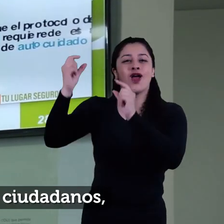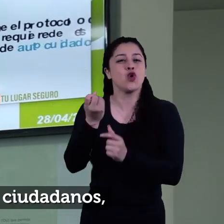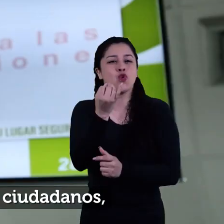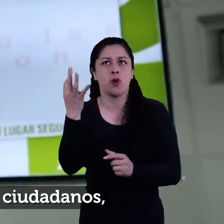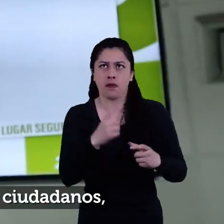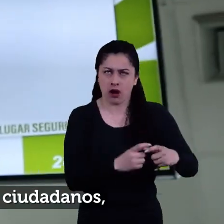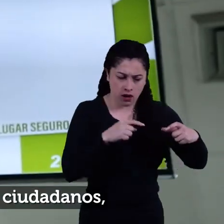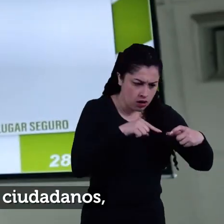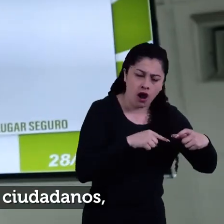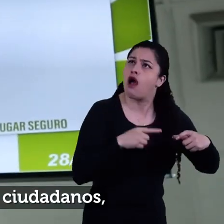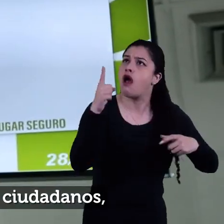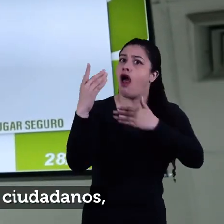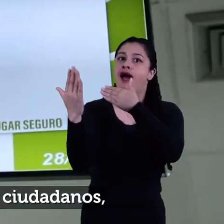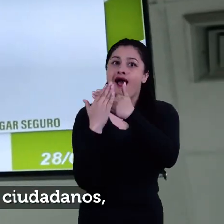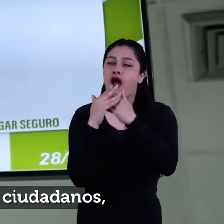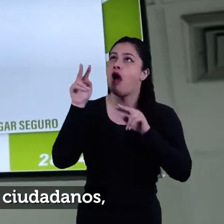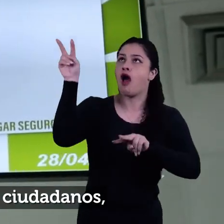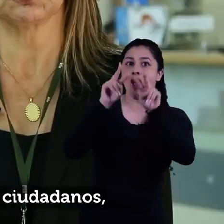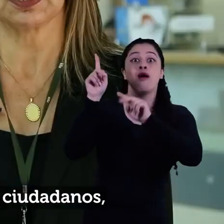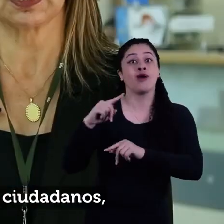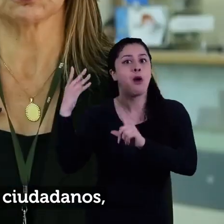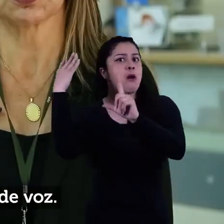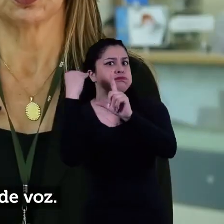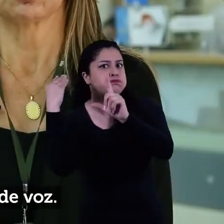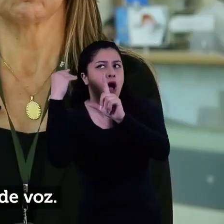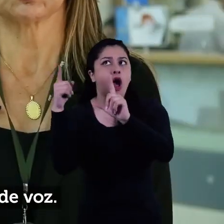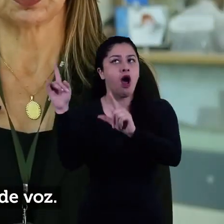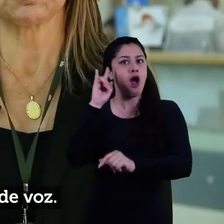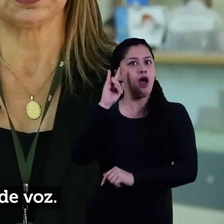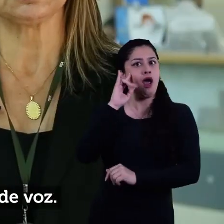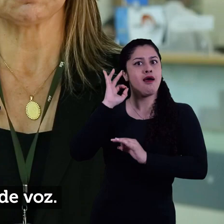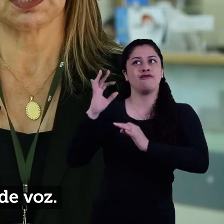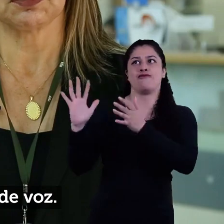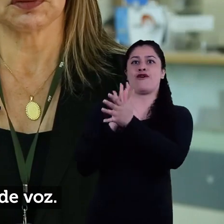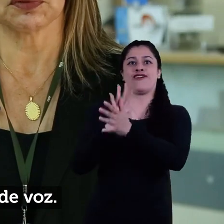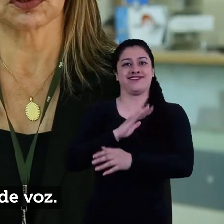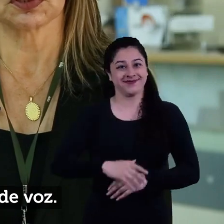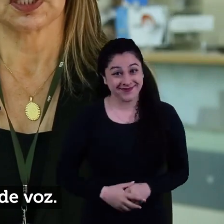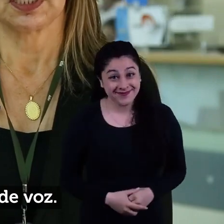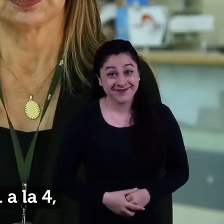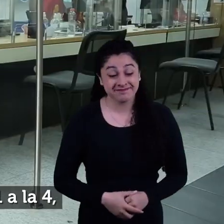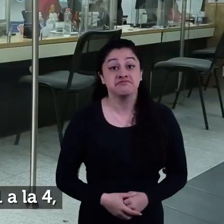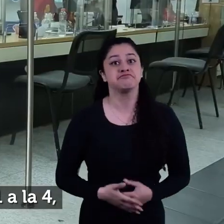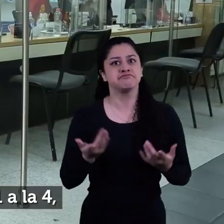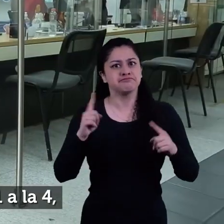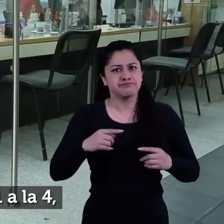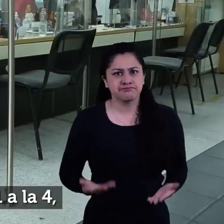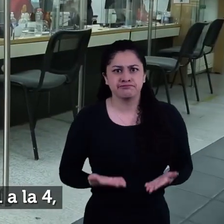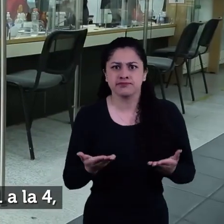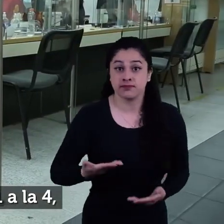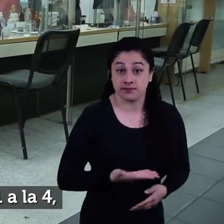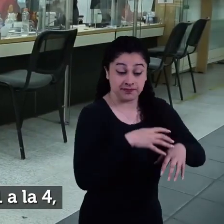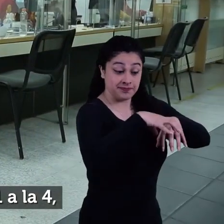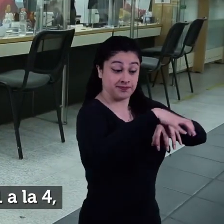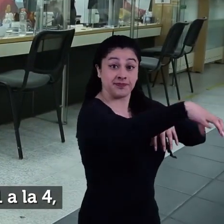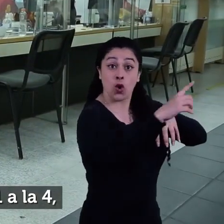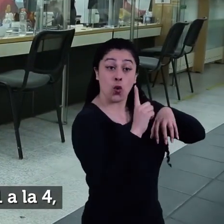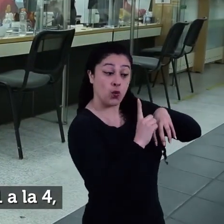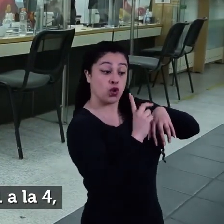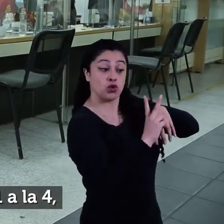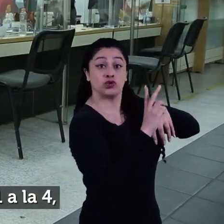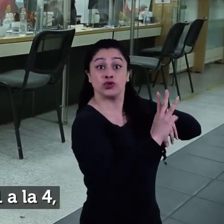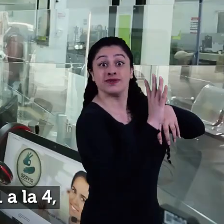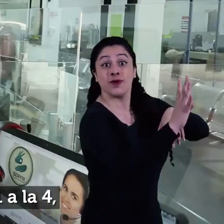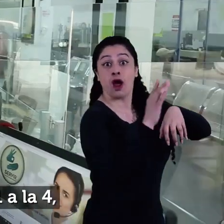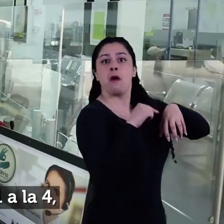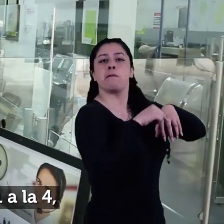visualiza el turno y el módulo asignado a los ciudadanos como también el llamado de voz. Tenemos de la ventanilla 1